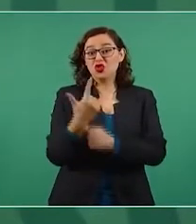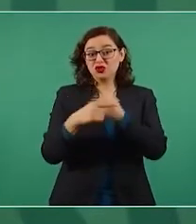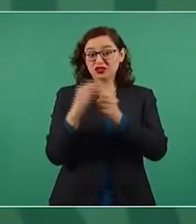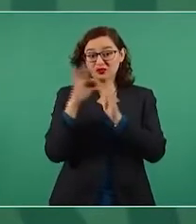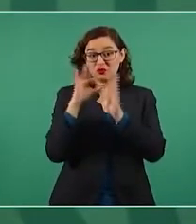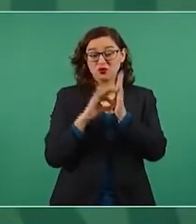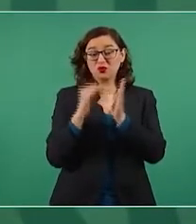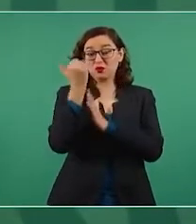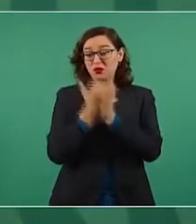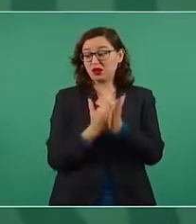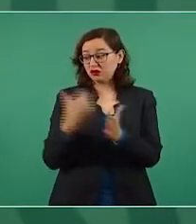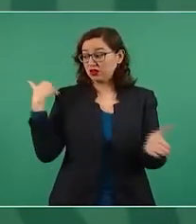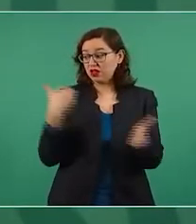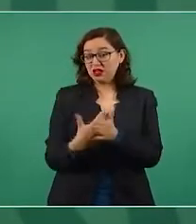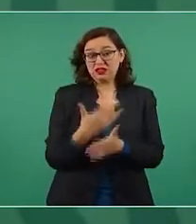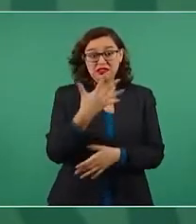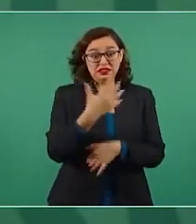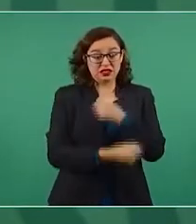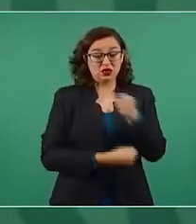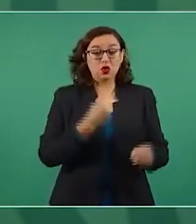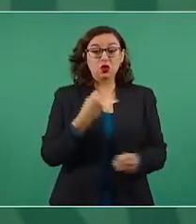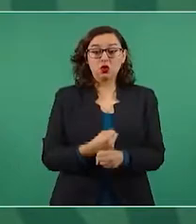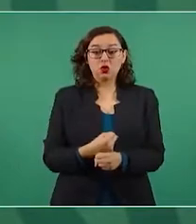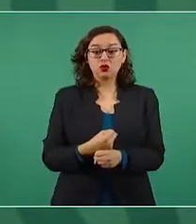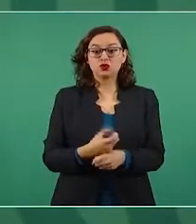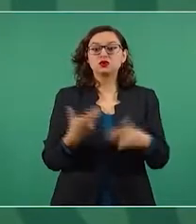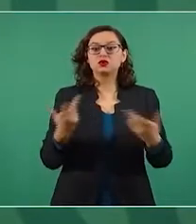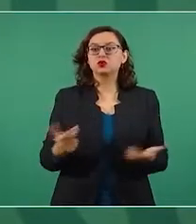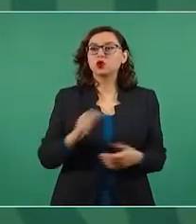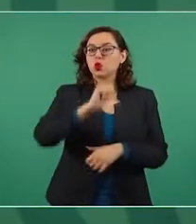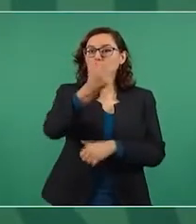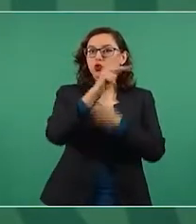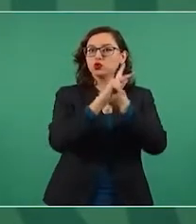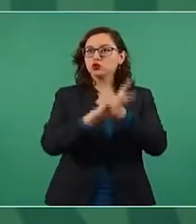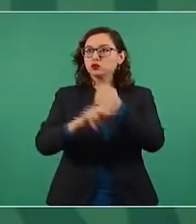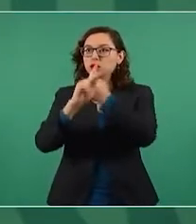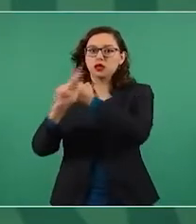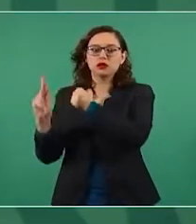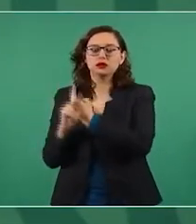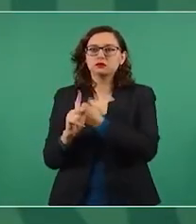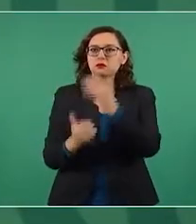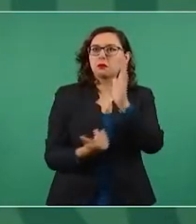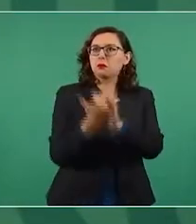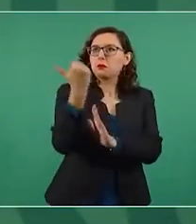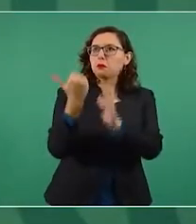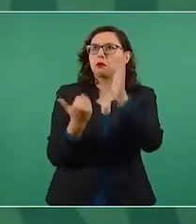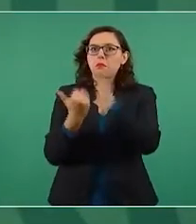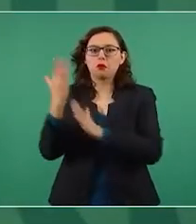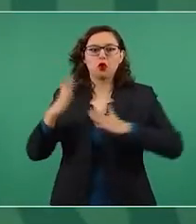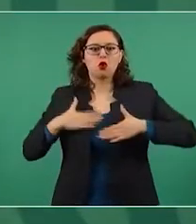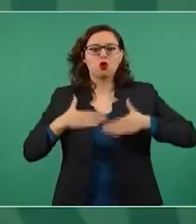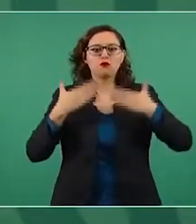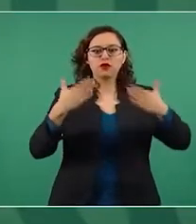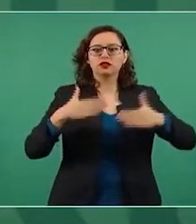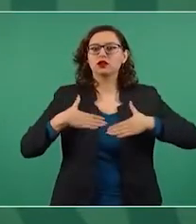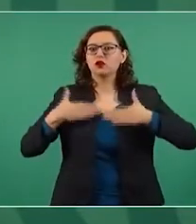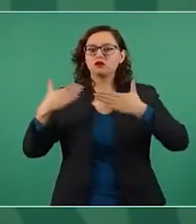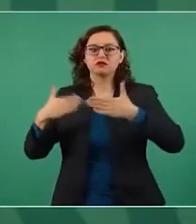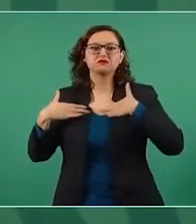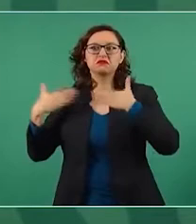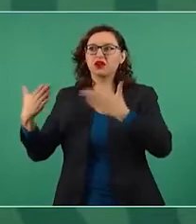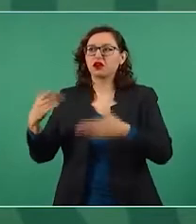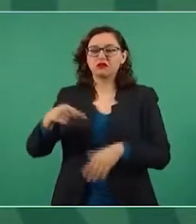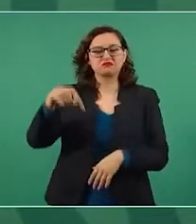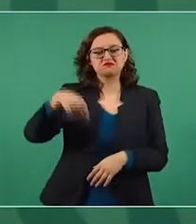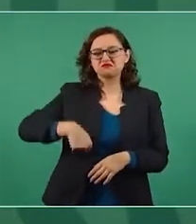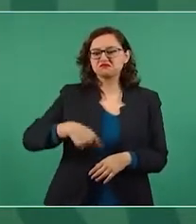cinco años, mientras que en otros países avanzó seis puntos en el nivel de confianza, alcanzando el 44 por ciento en